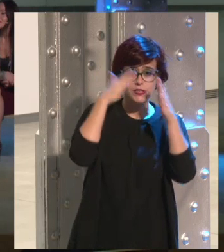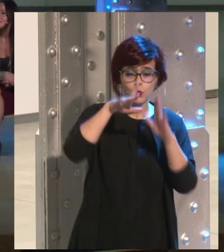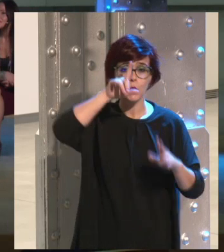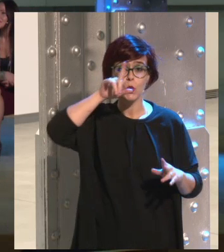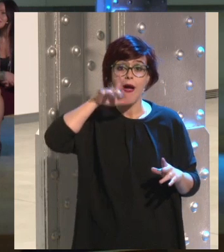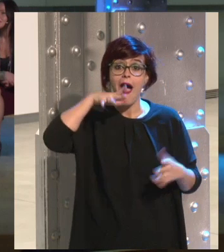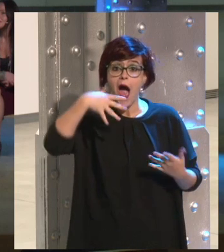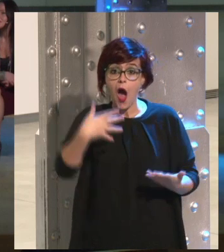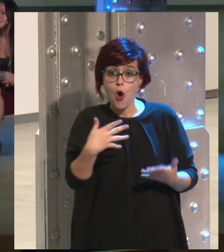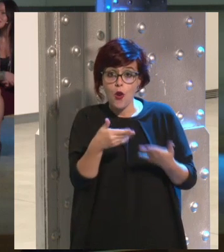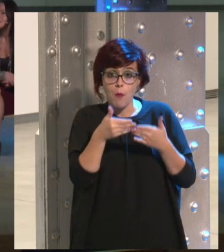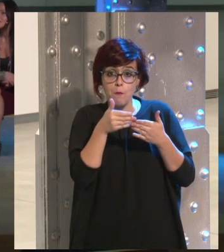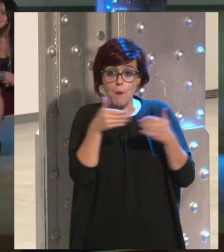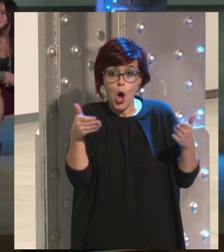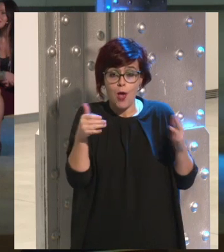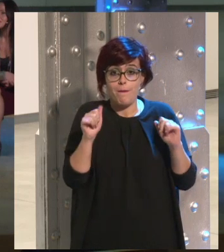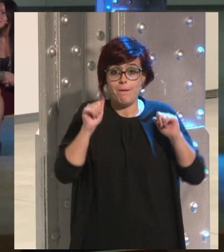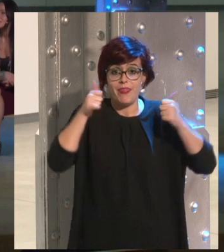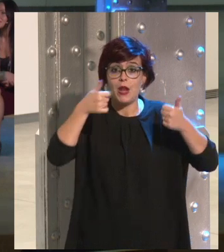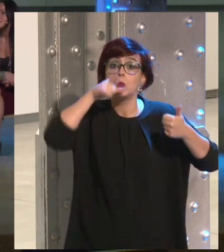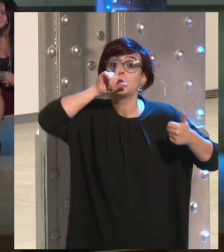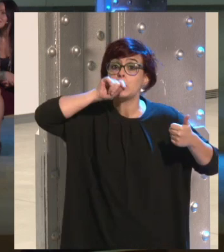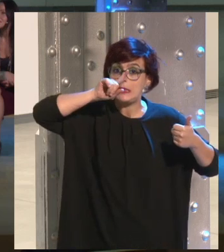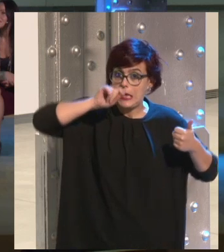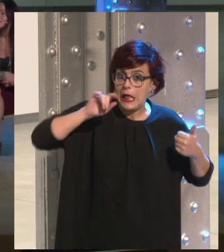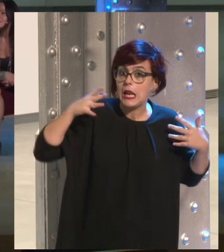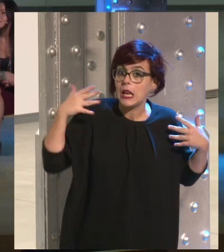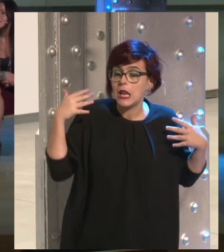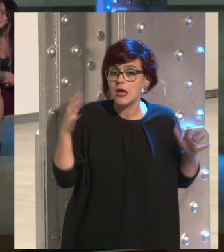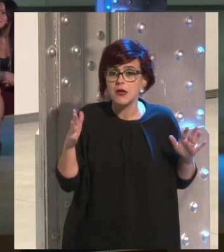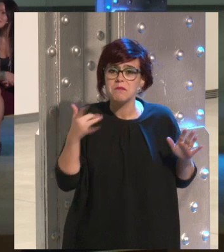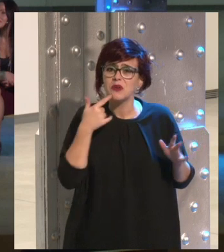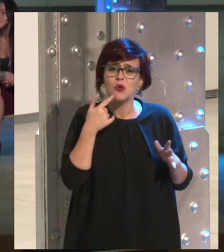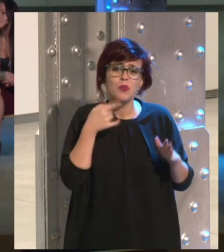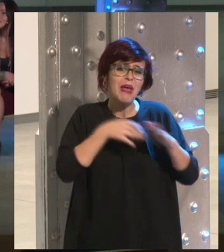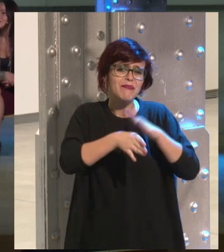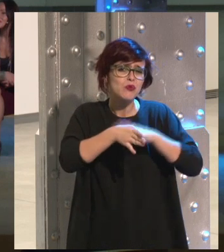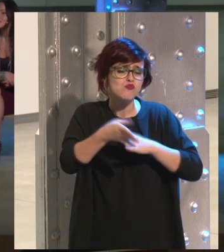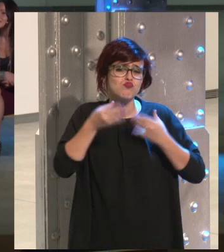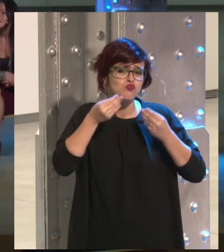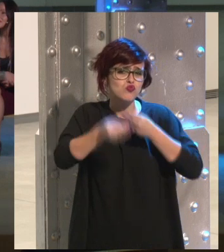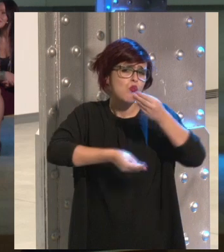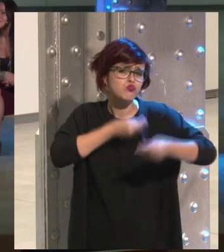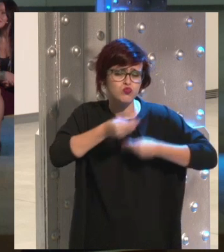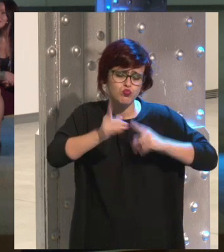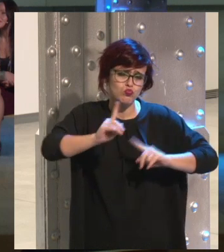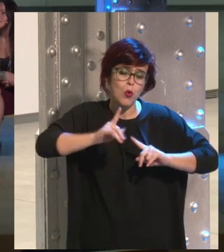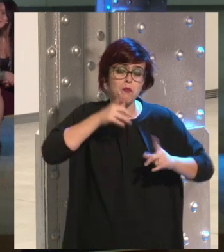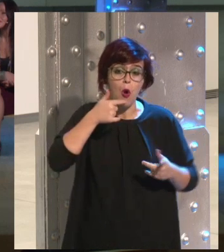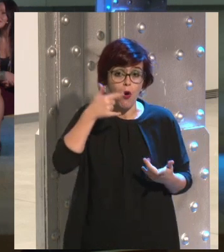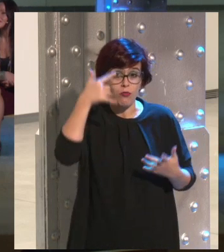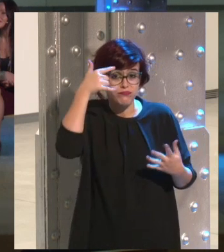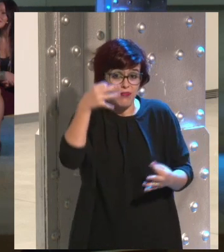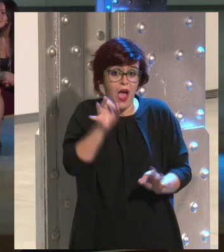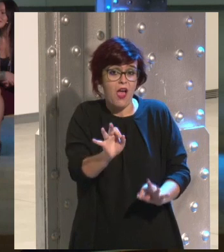estoy intentando ahora también con Twitter. ¿Twitter? No entro mucho, ni me pongo ahí porque eso precisamente, ¿no?